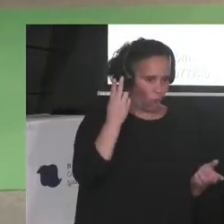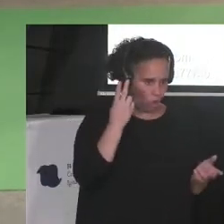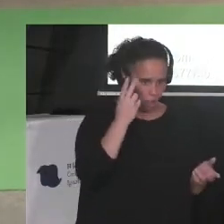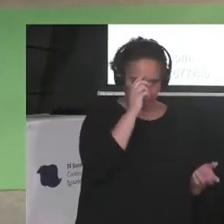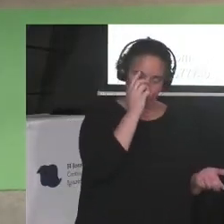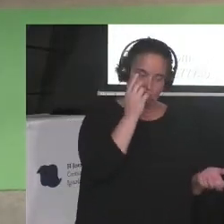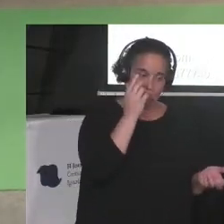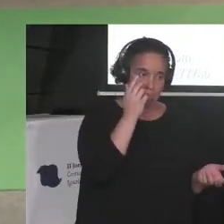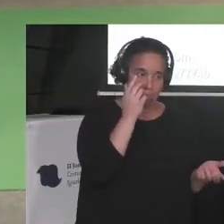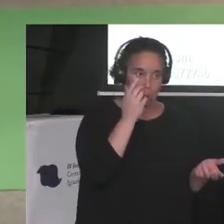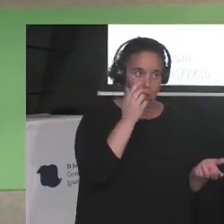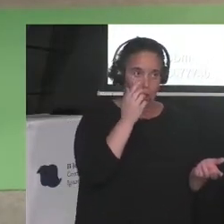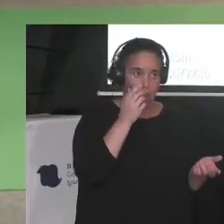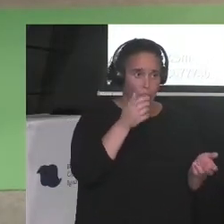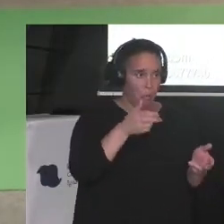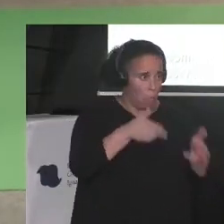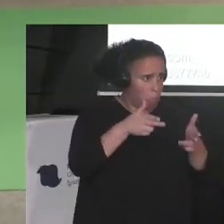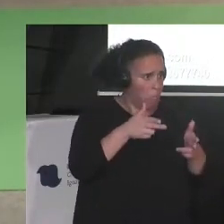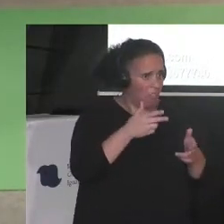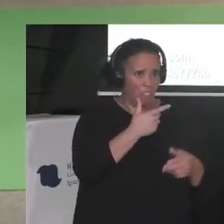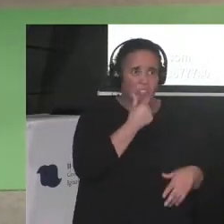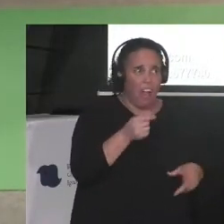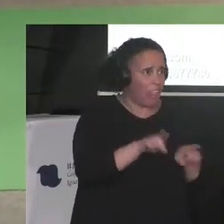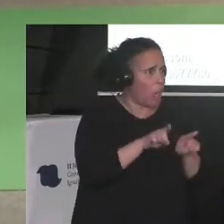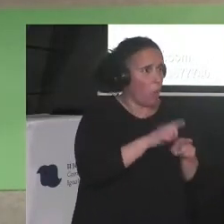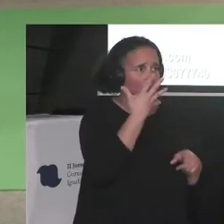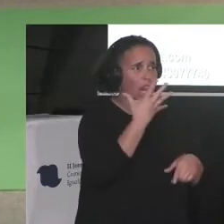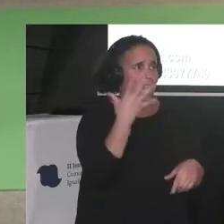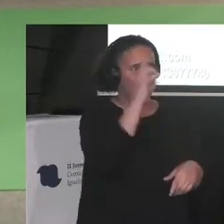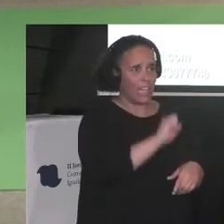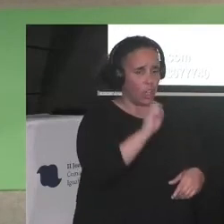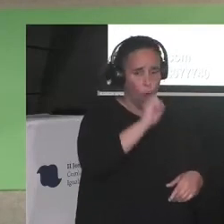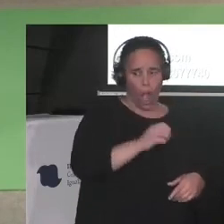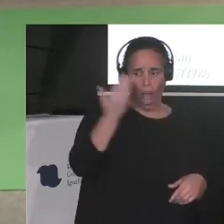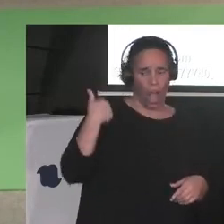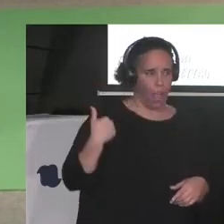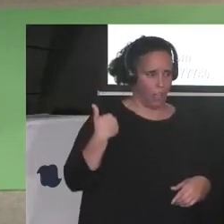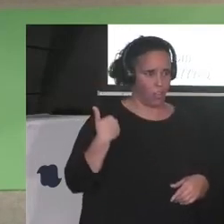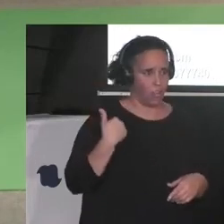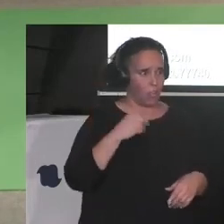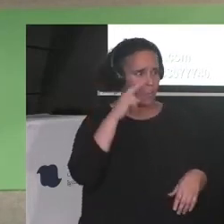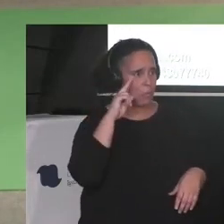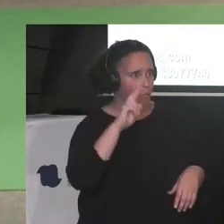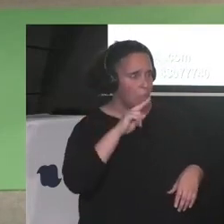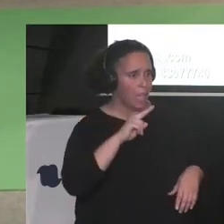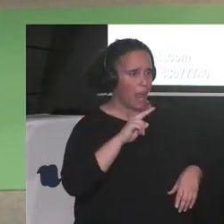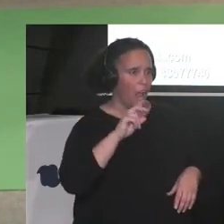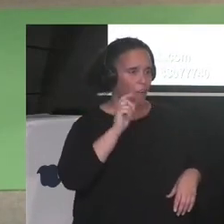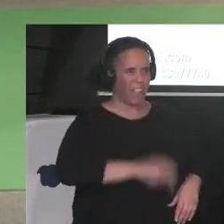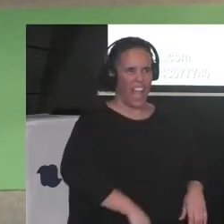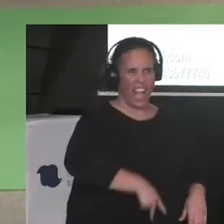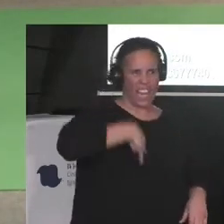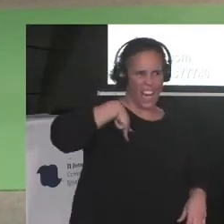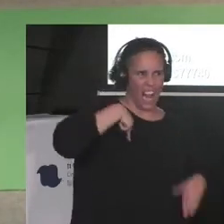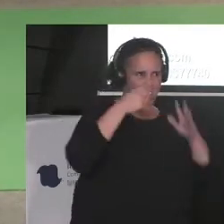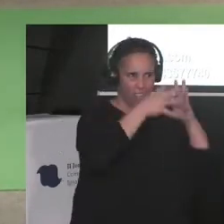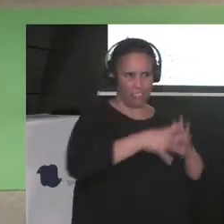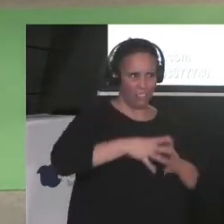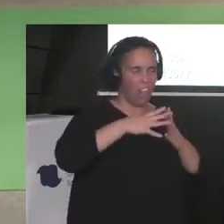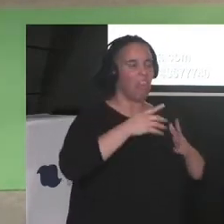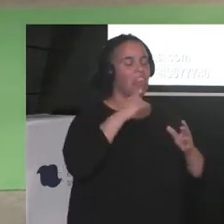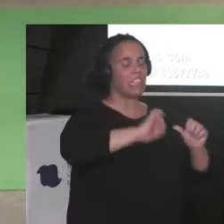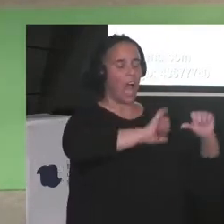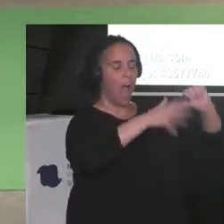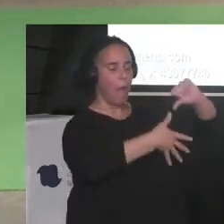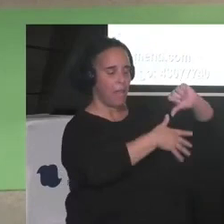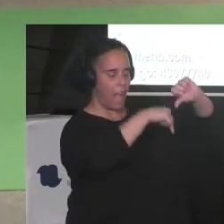tal cual, facilísimo. Miren a las generalas gringas, hablar de América del Sur como su gran